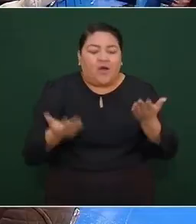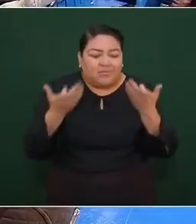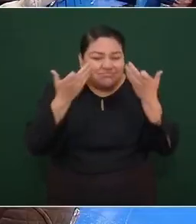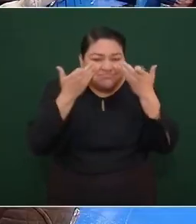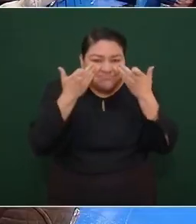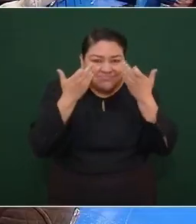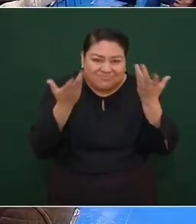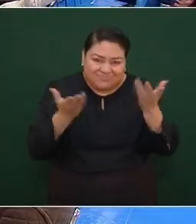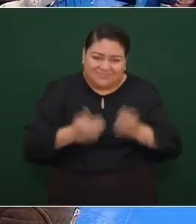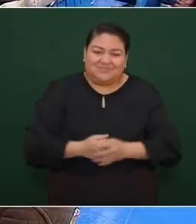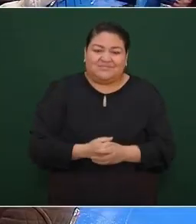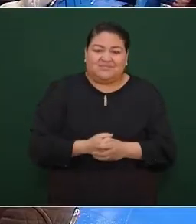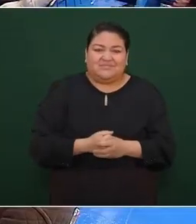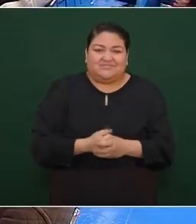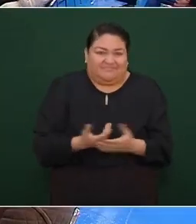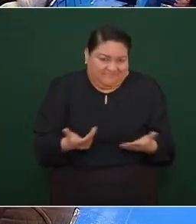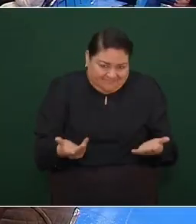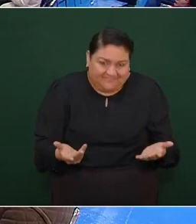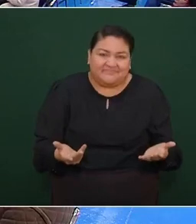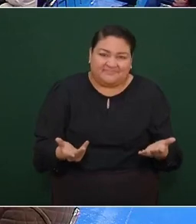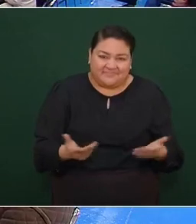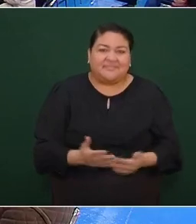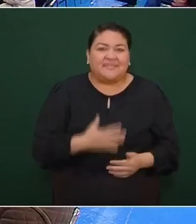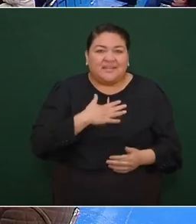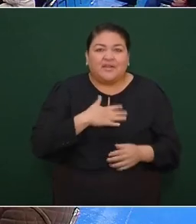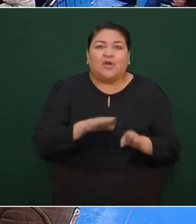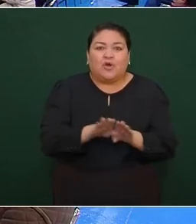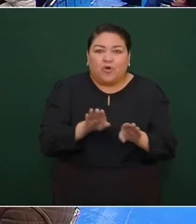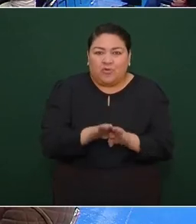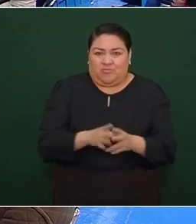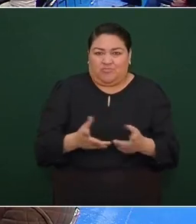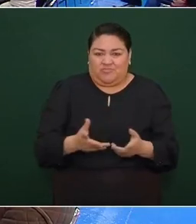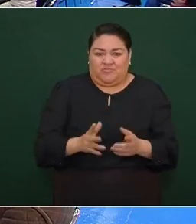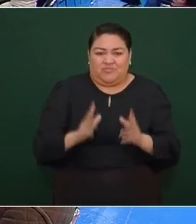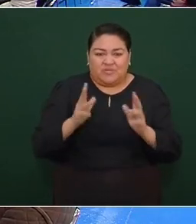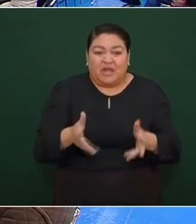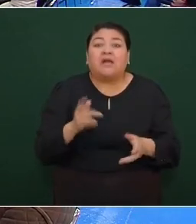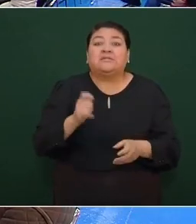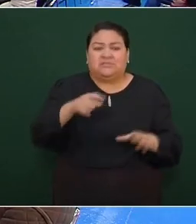¿cómo iba yo a aguantar? ya me hubiesen hecho